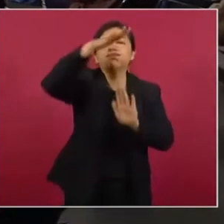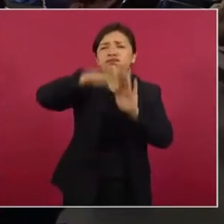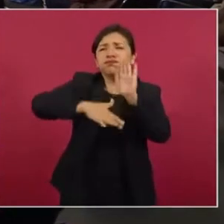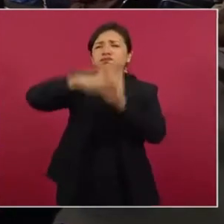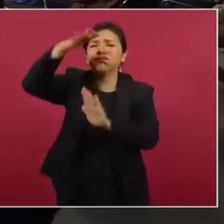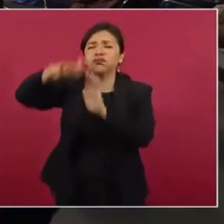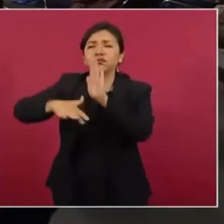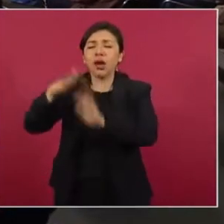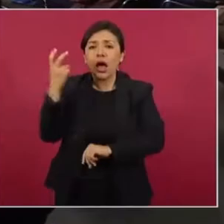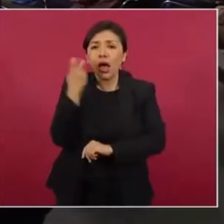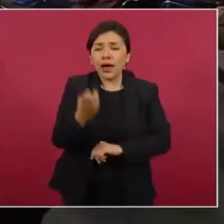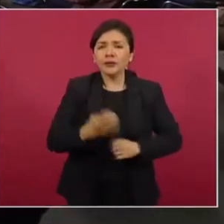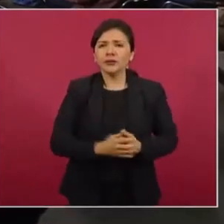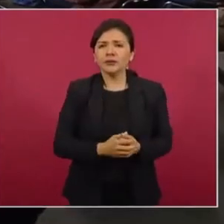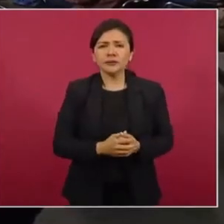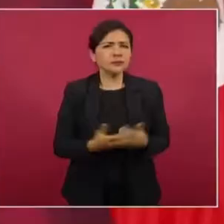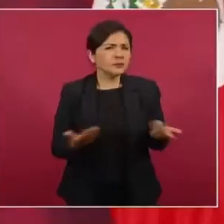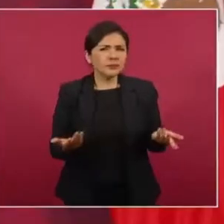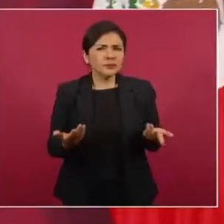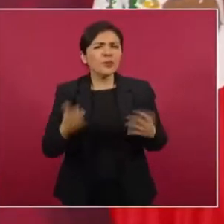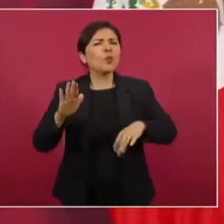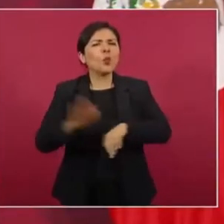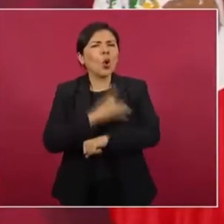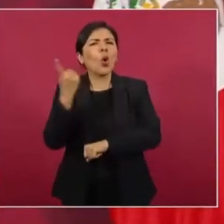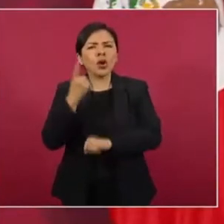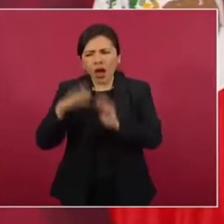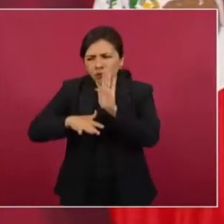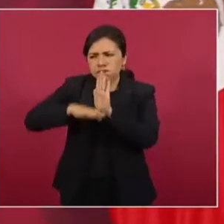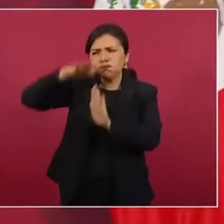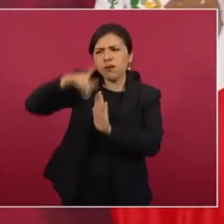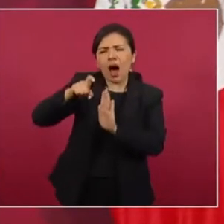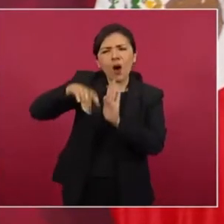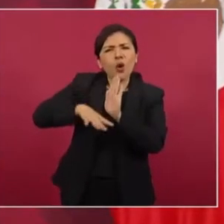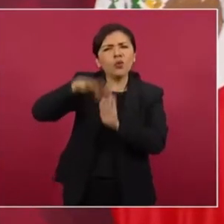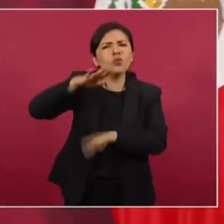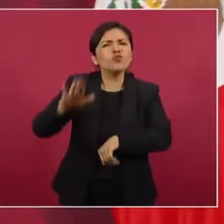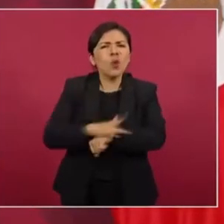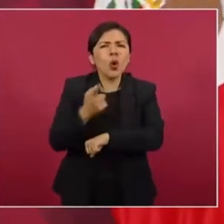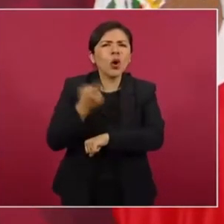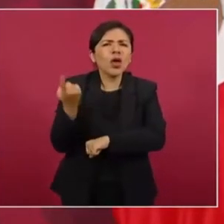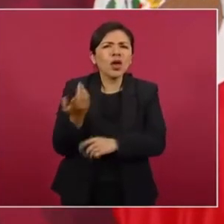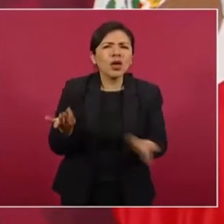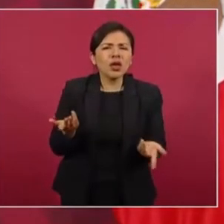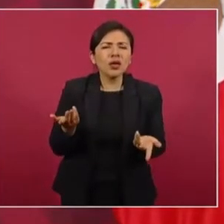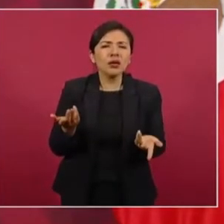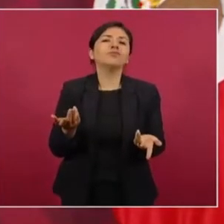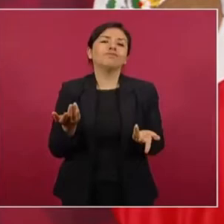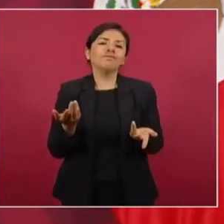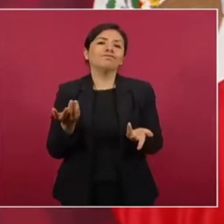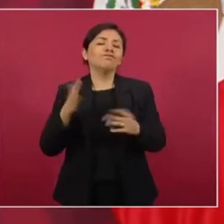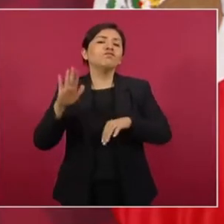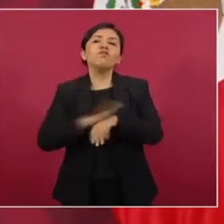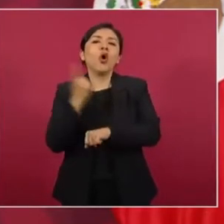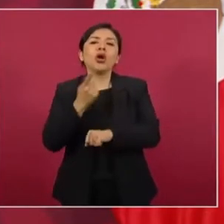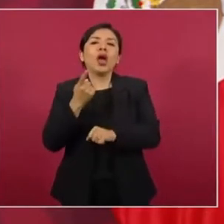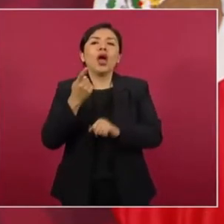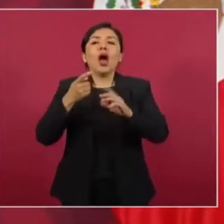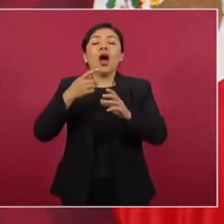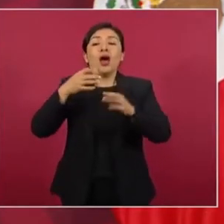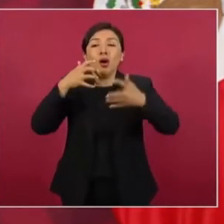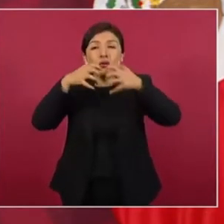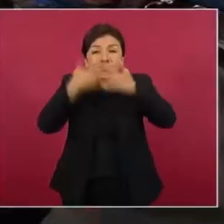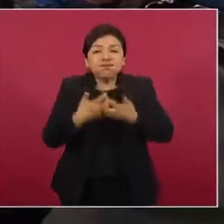¿Y por qué mantenían siempre llenos los vasos? Porque no turbinaban, no les